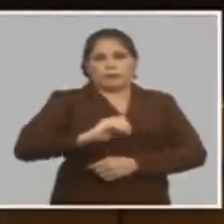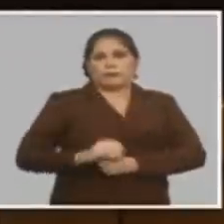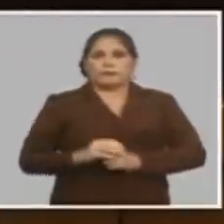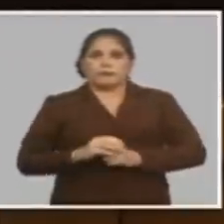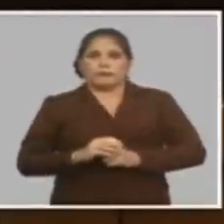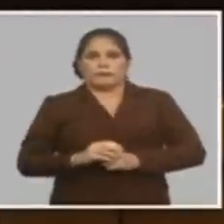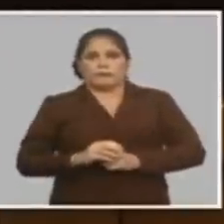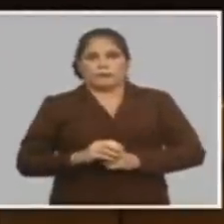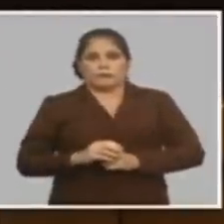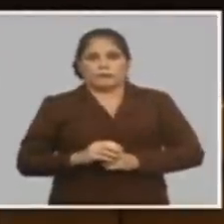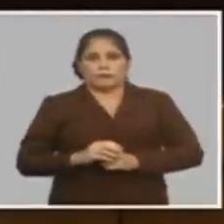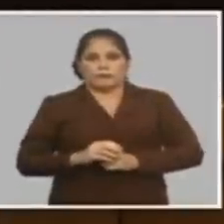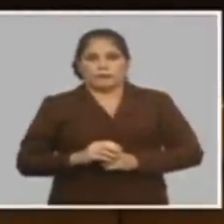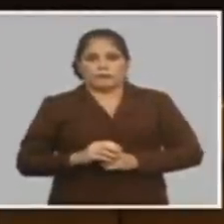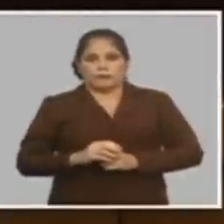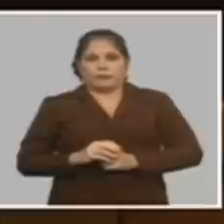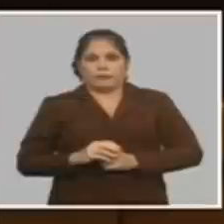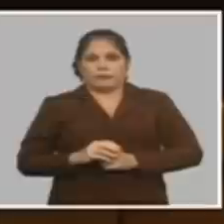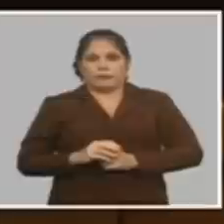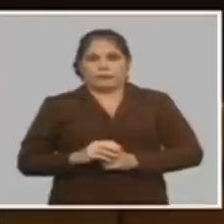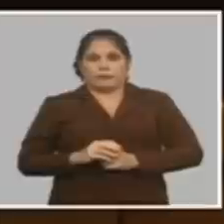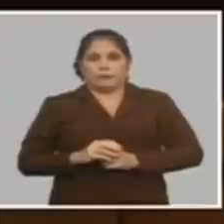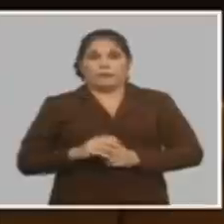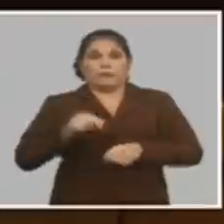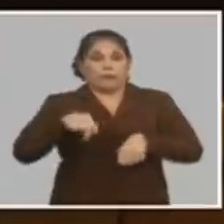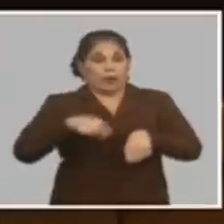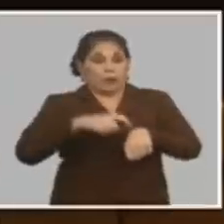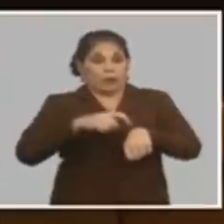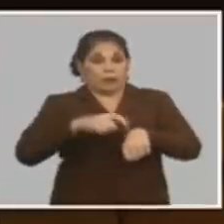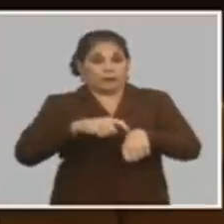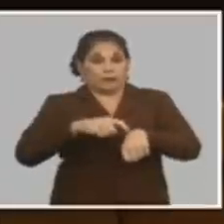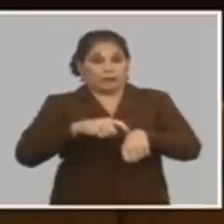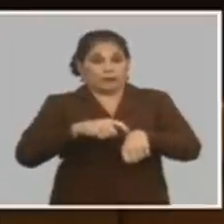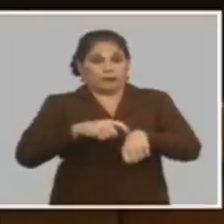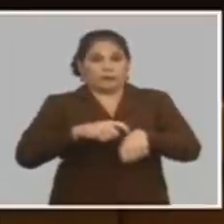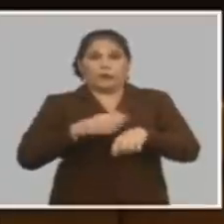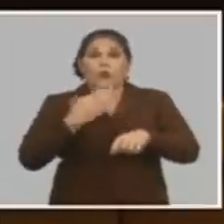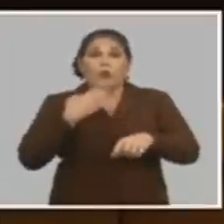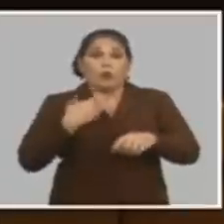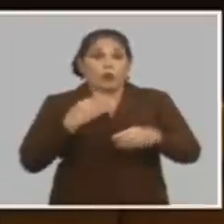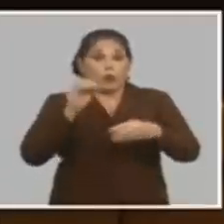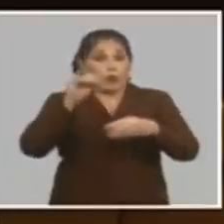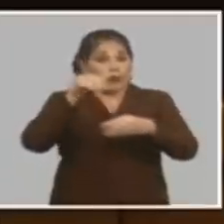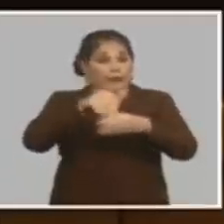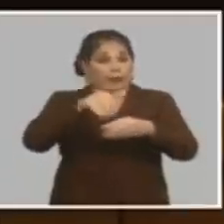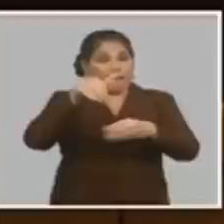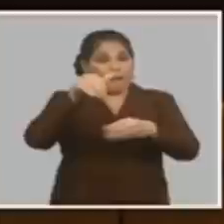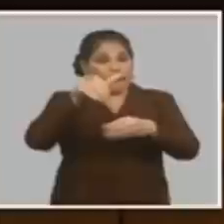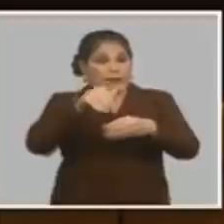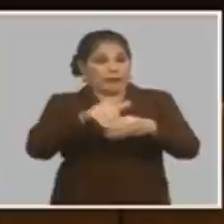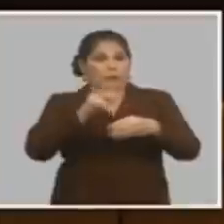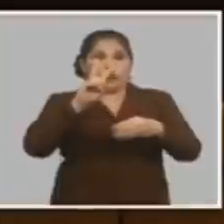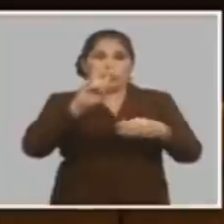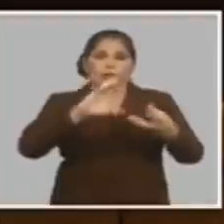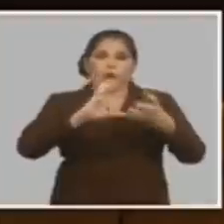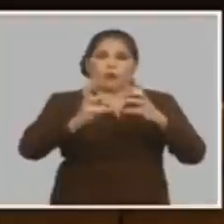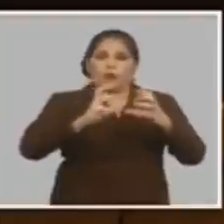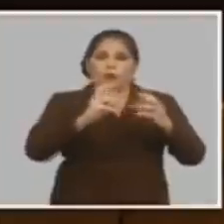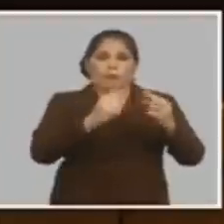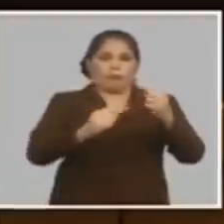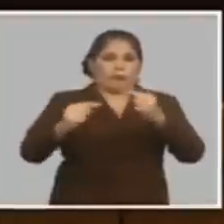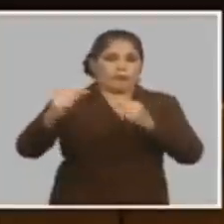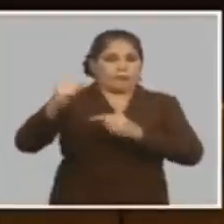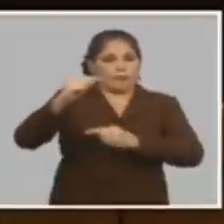nuevo salario escala ahora la parte móvil del ingreso dos formas fundamentales